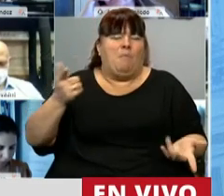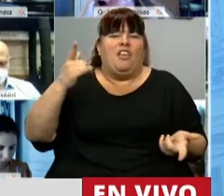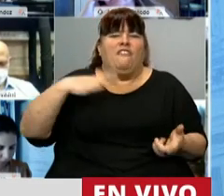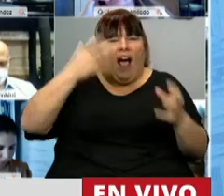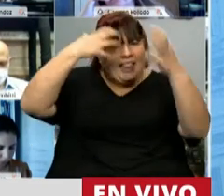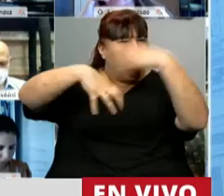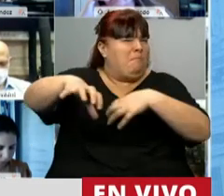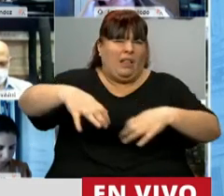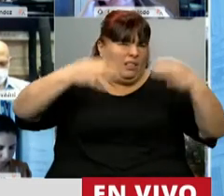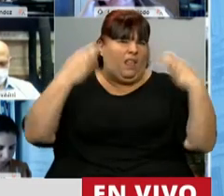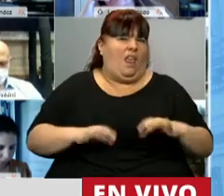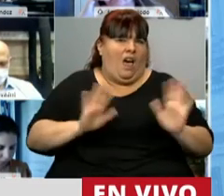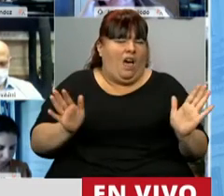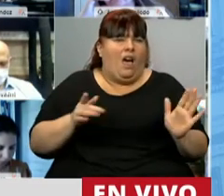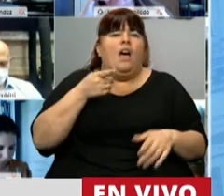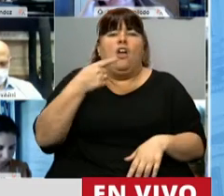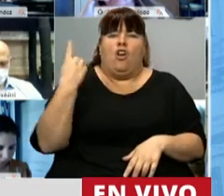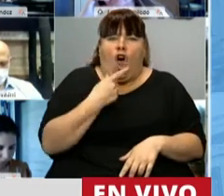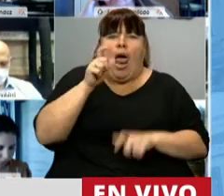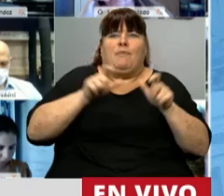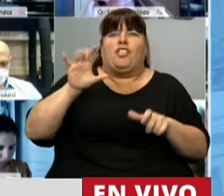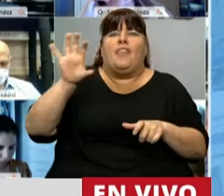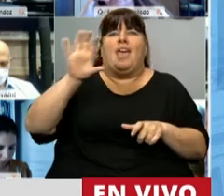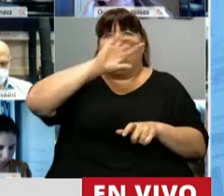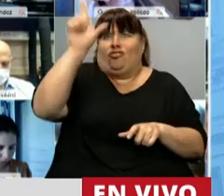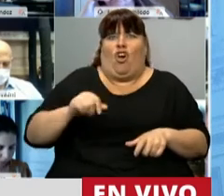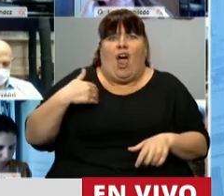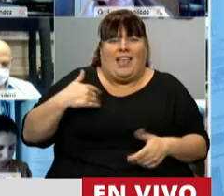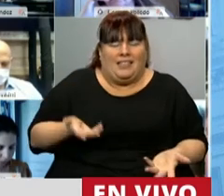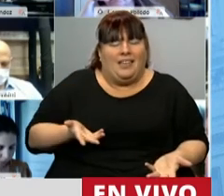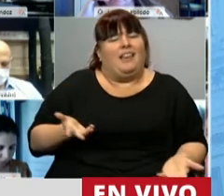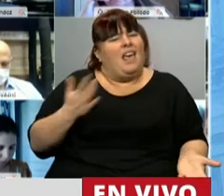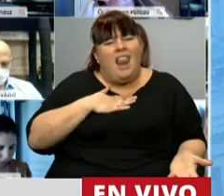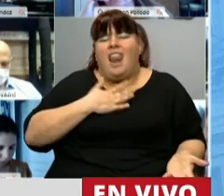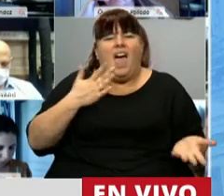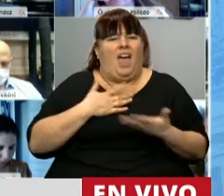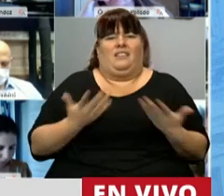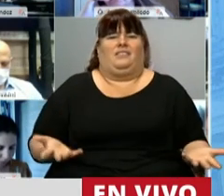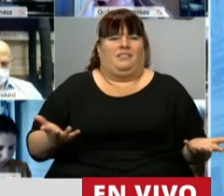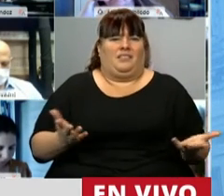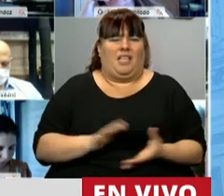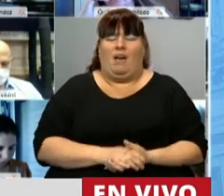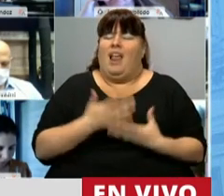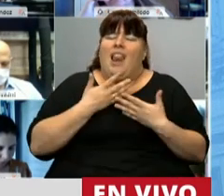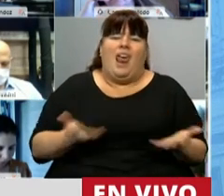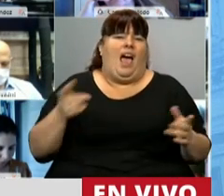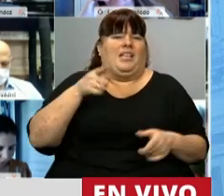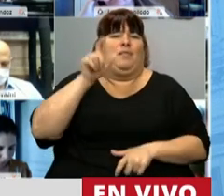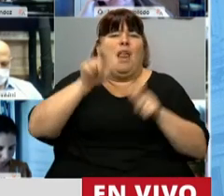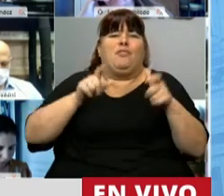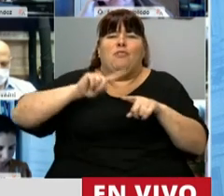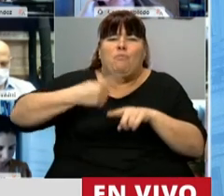falta de empatía absoluta con nuestros conciudadanos argentinos. Es lamentable, presidente, es lamentable que los